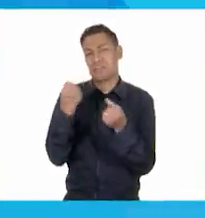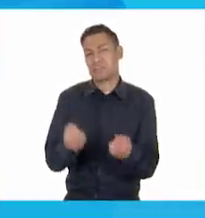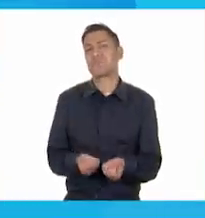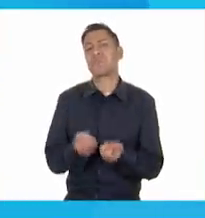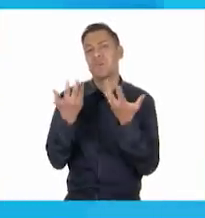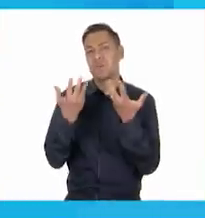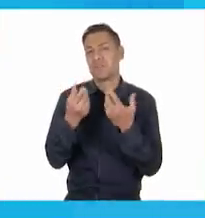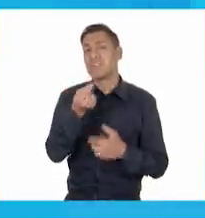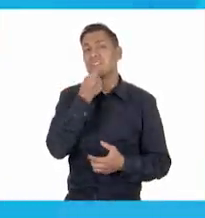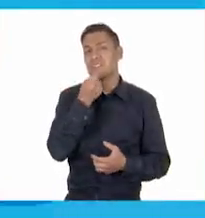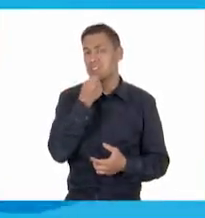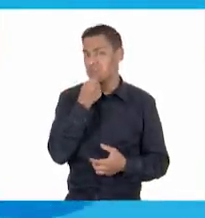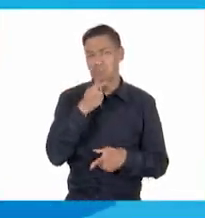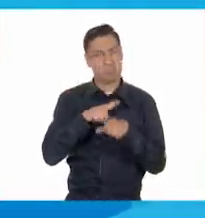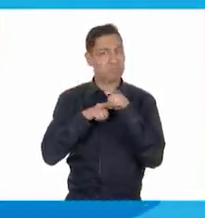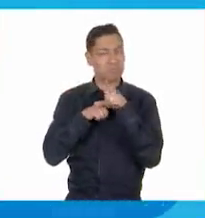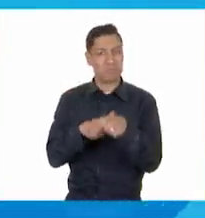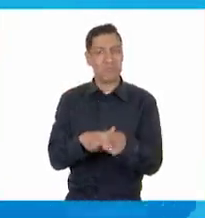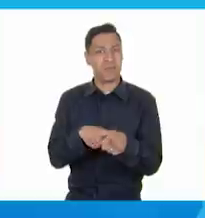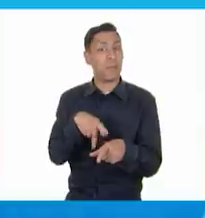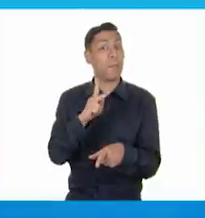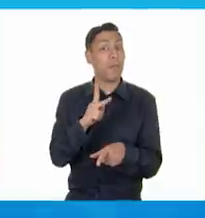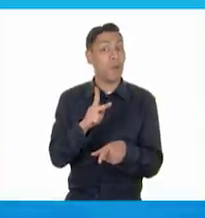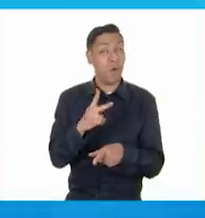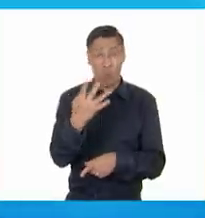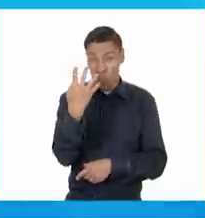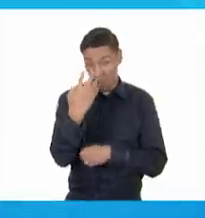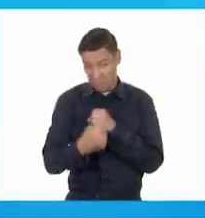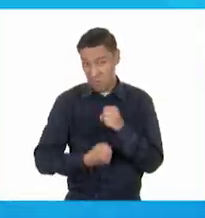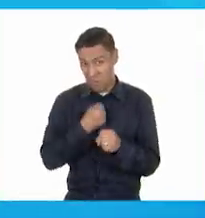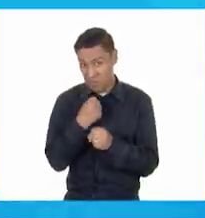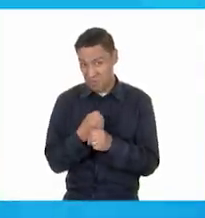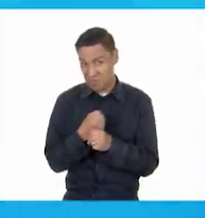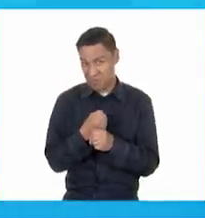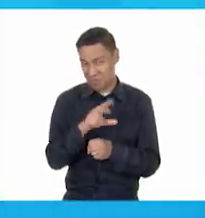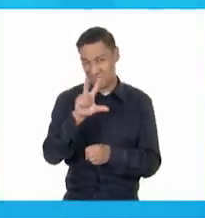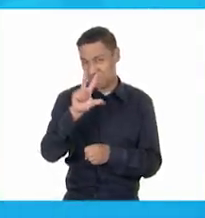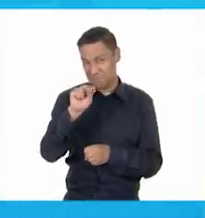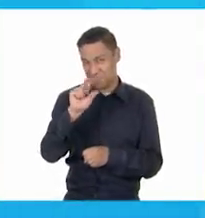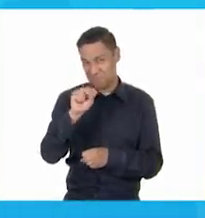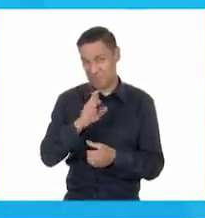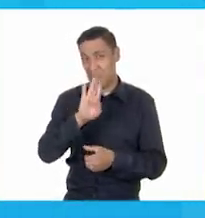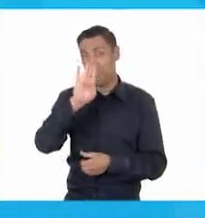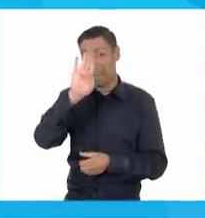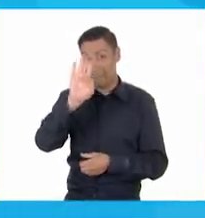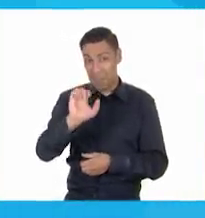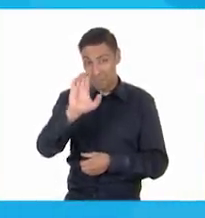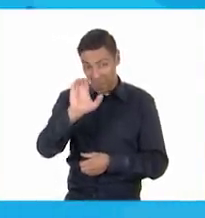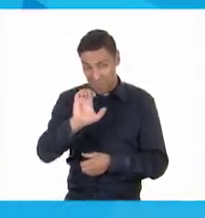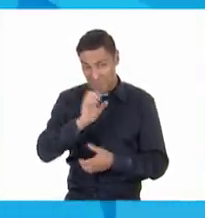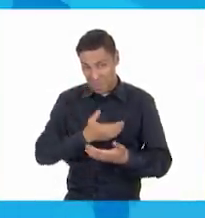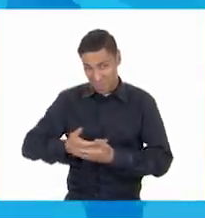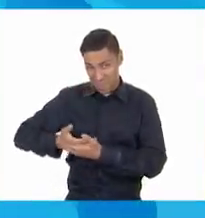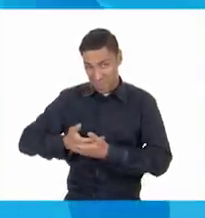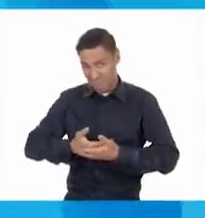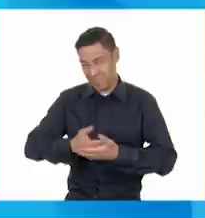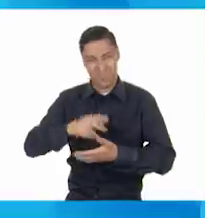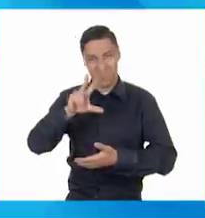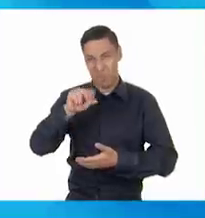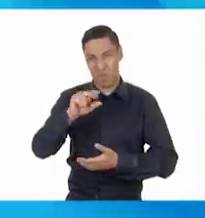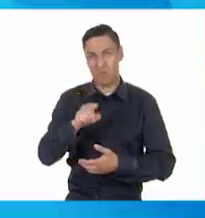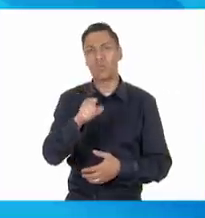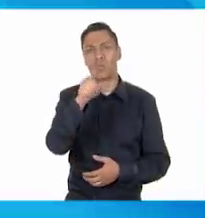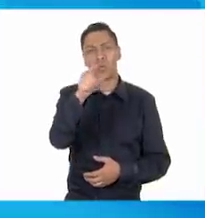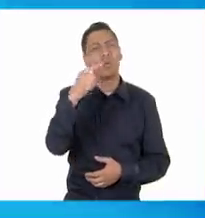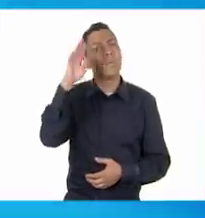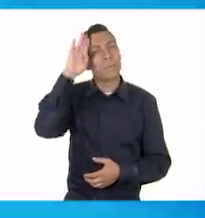también es un niño. Ya no es un bebé. Obviamente está un poquito más grande. ¿Cuántos años tendrá